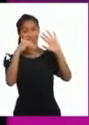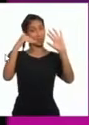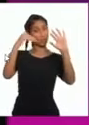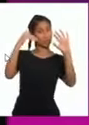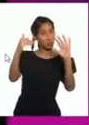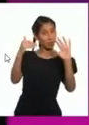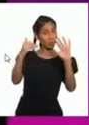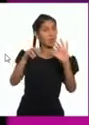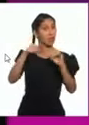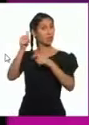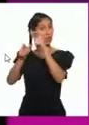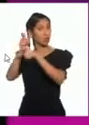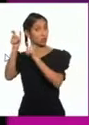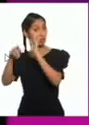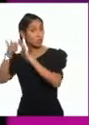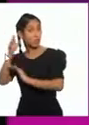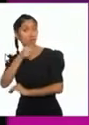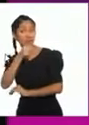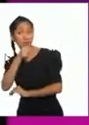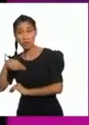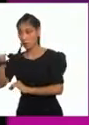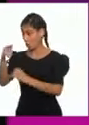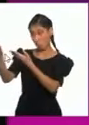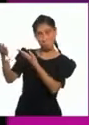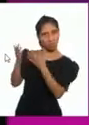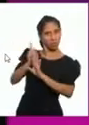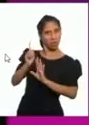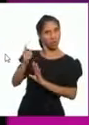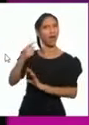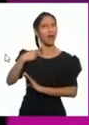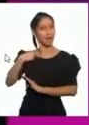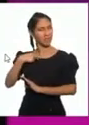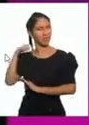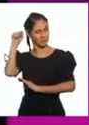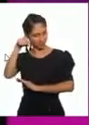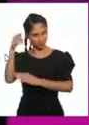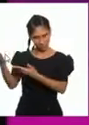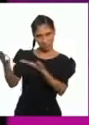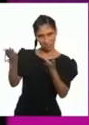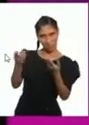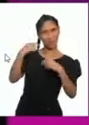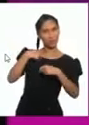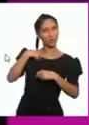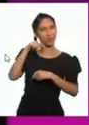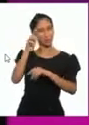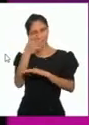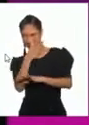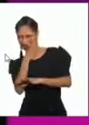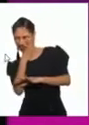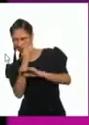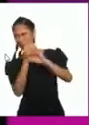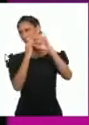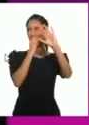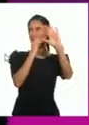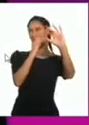que eran más viejos, no le invitaban, sino a mí, porque yo tenía una tonada, pues, más o menos.